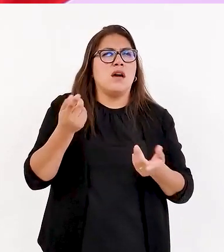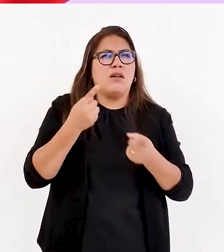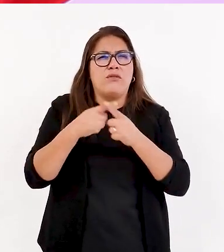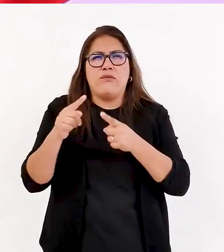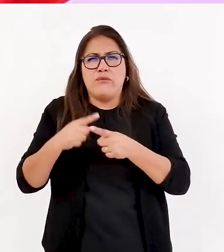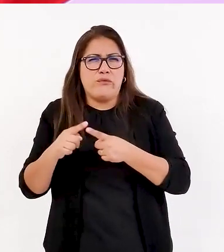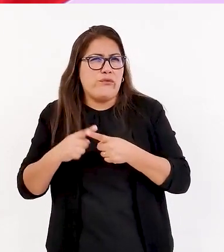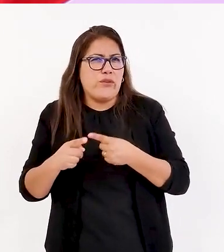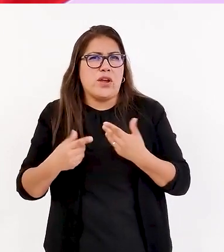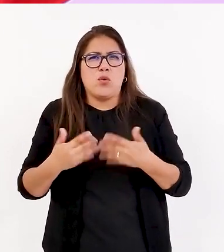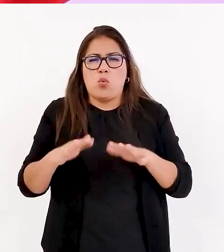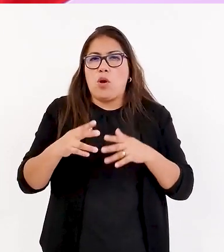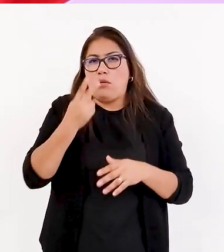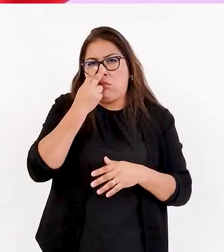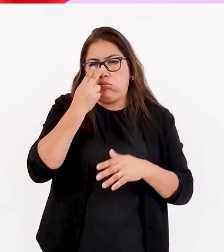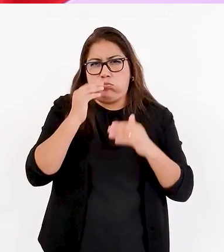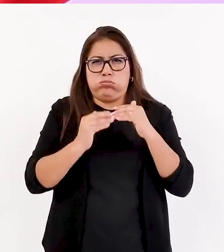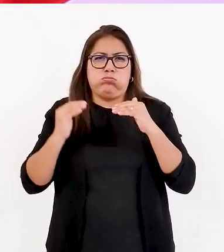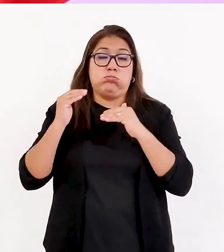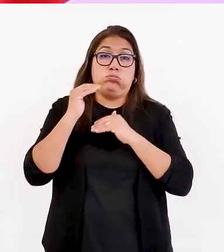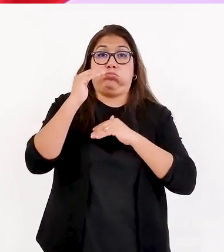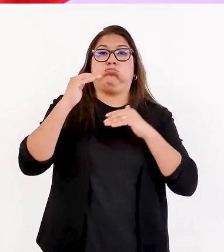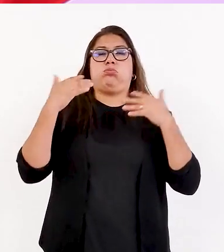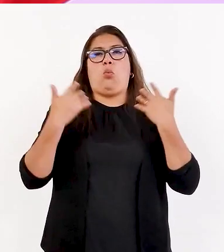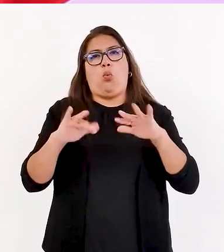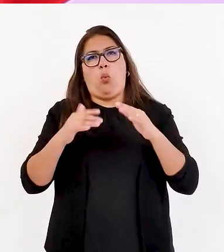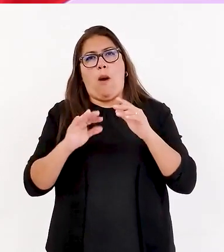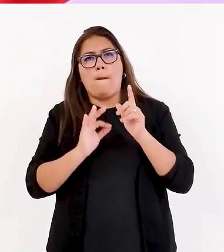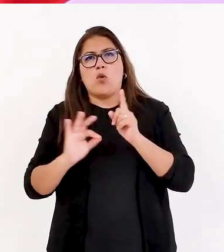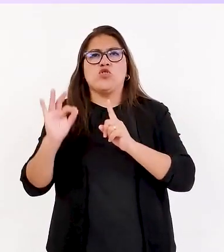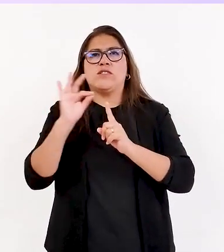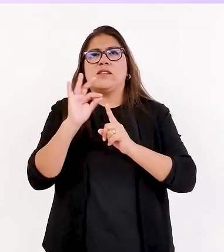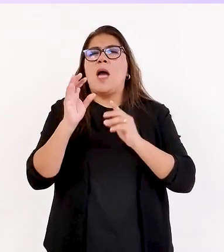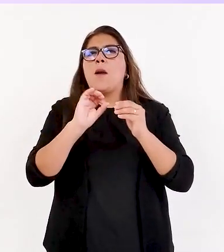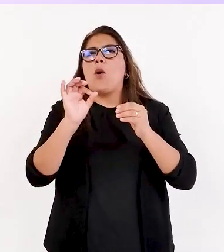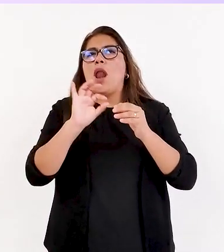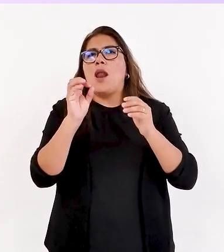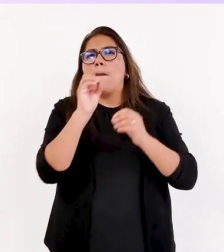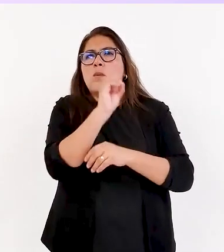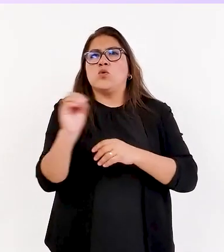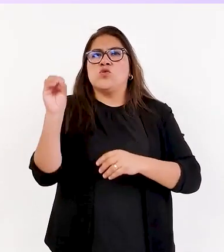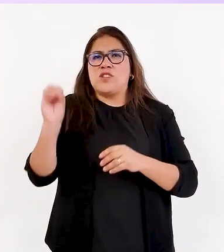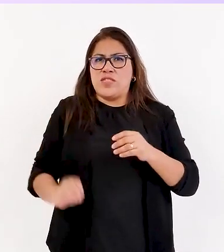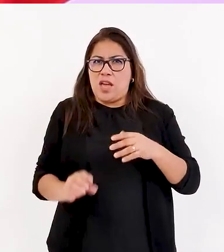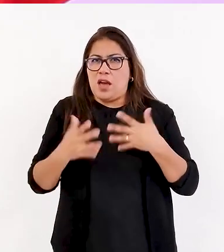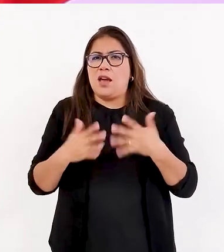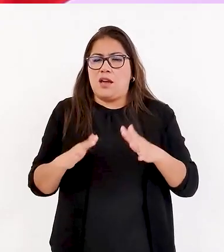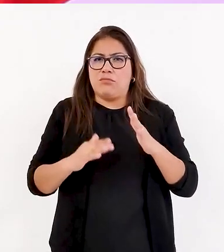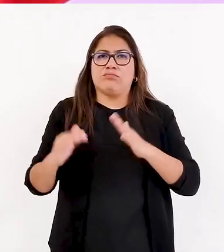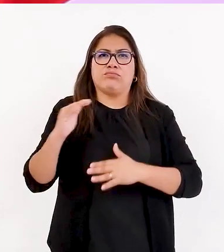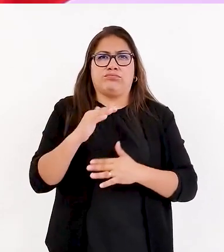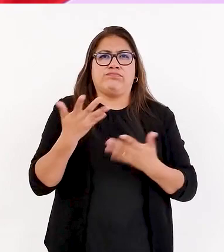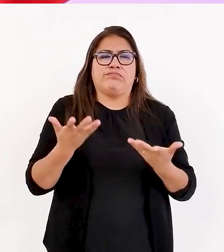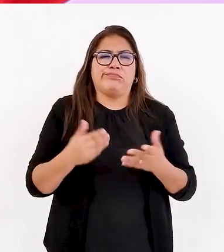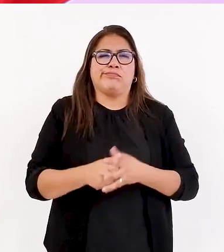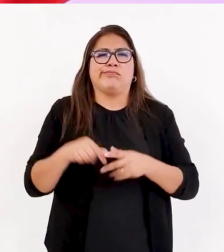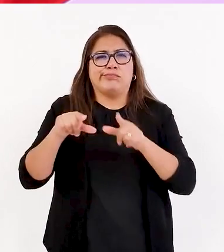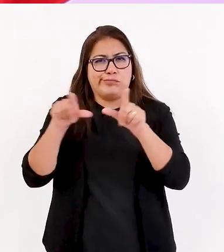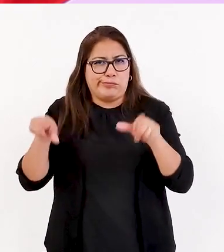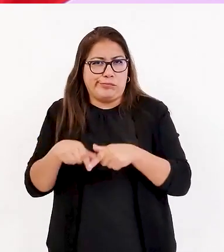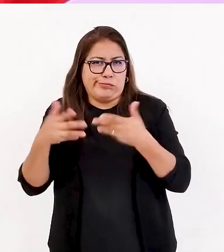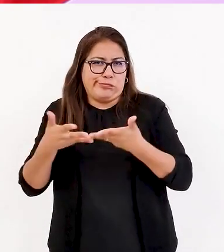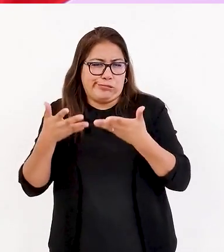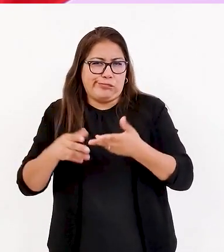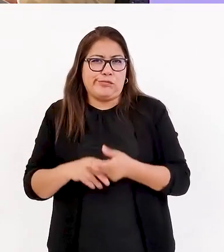exceden, digamos, lo que nosotros tenemos como plataforma de orientación. Entonces, ¿no? Y sí, si hablamos como termómetro,